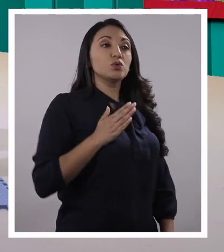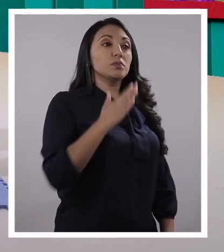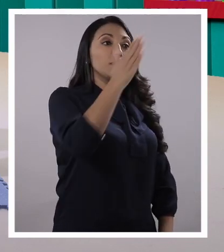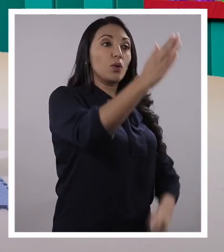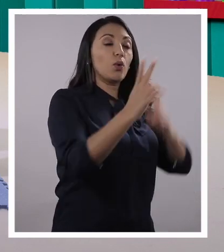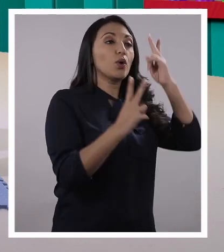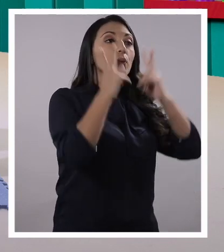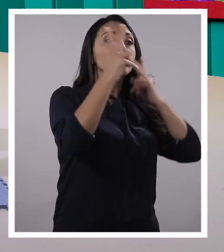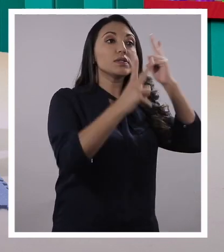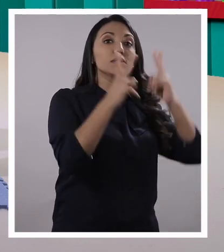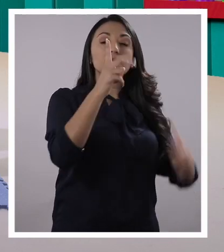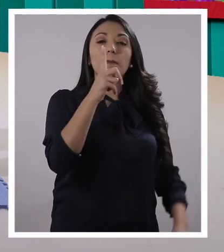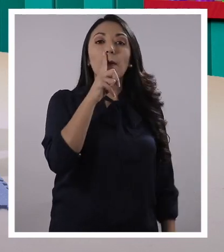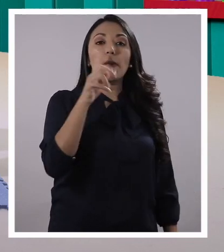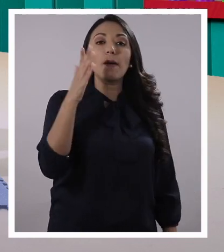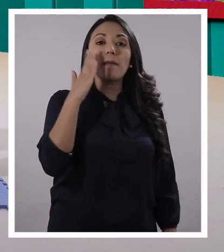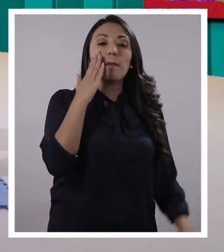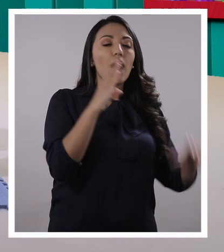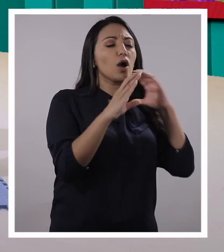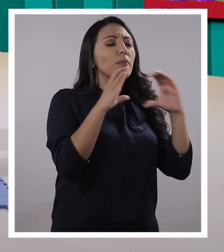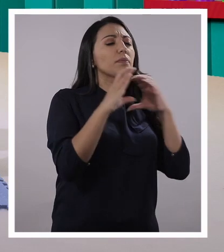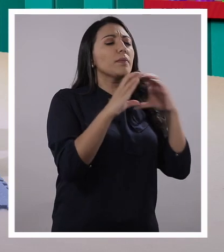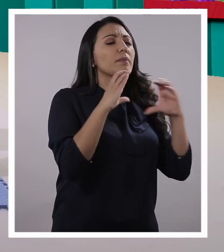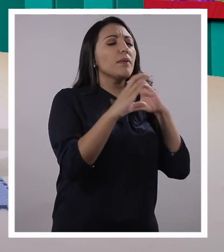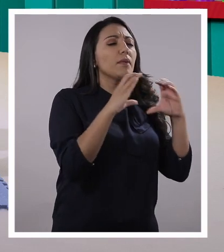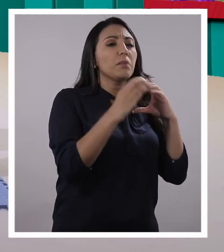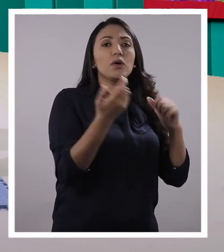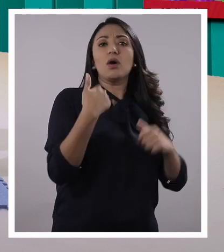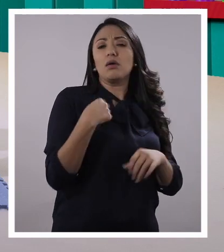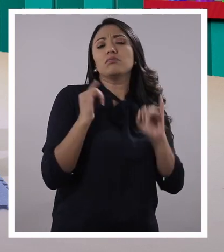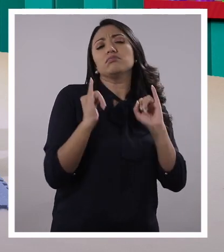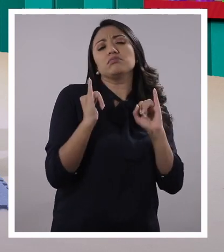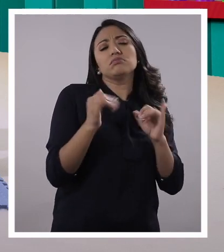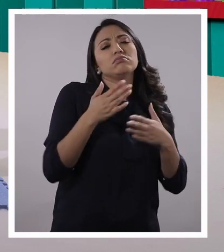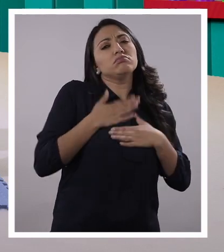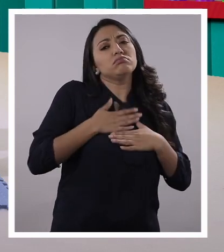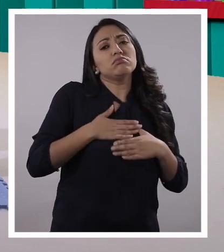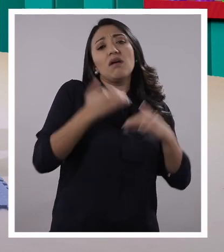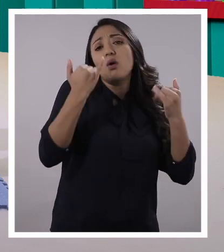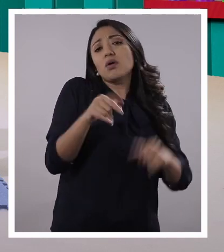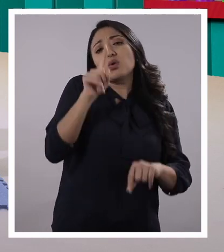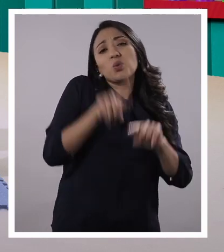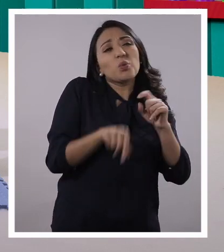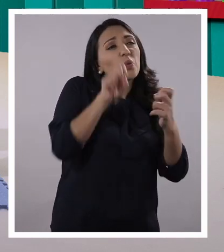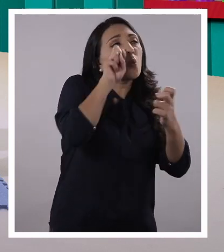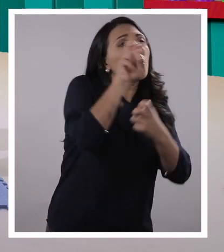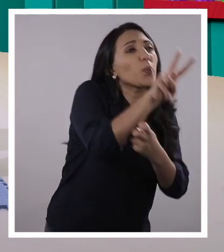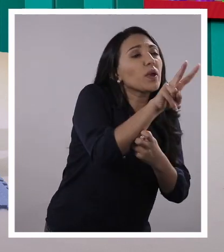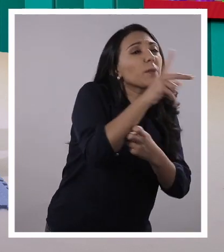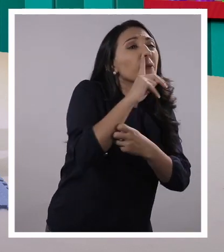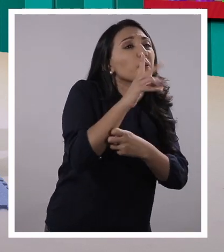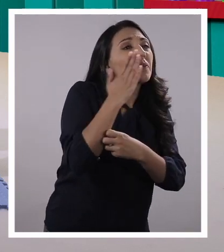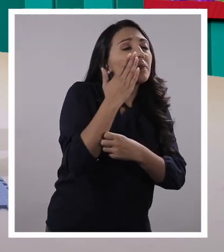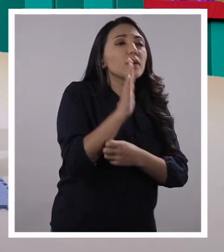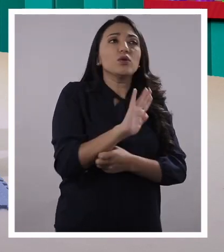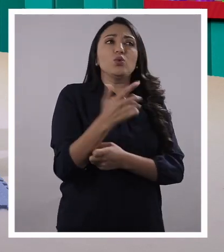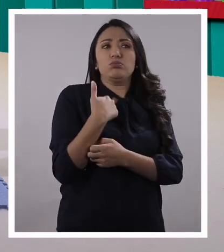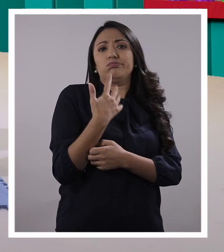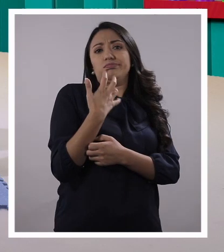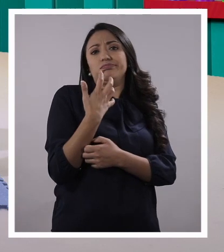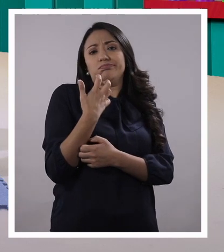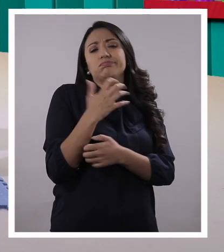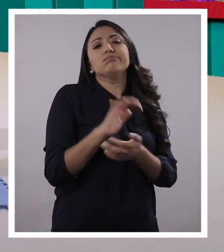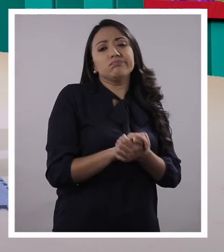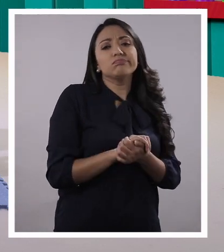a la casa de mis papis y nos sentamos a conversar. Ese momento disfruto mucho porque como ahora no los puedo ver mucho, aprecio bastante ese espacio.